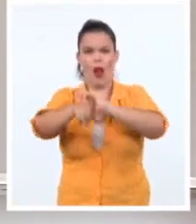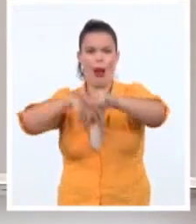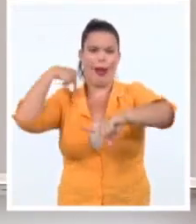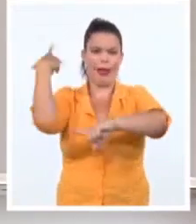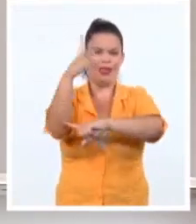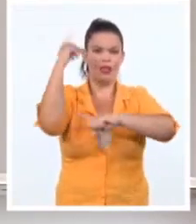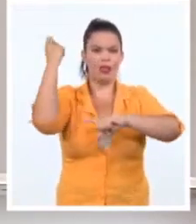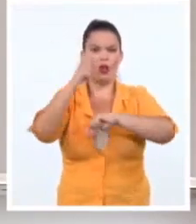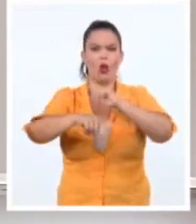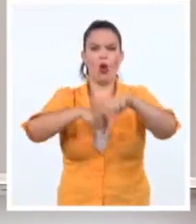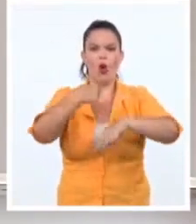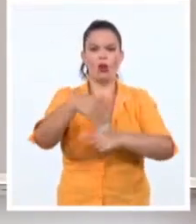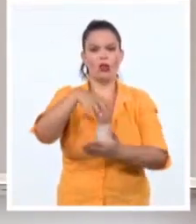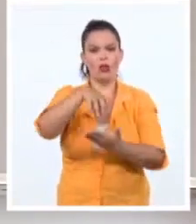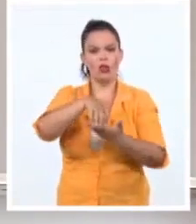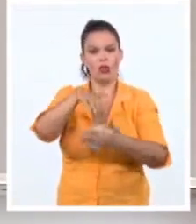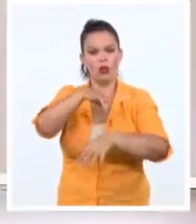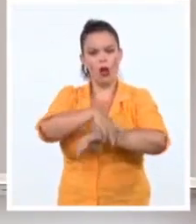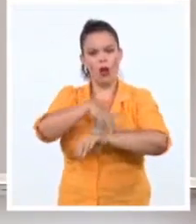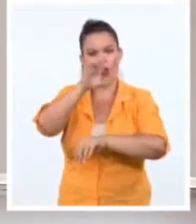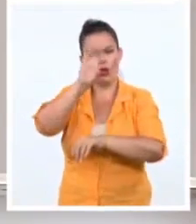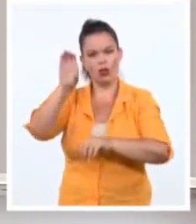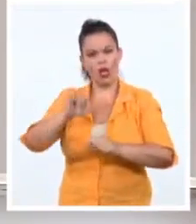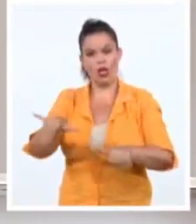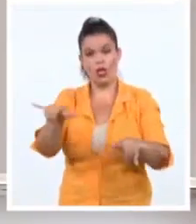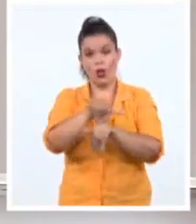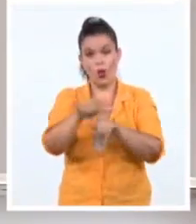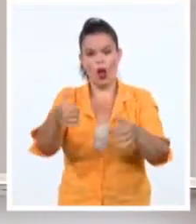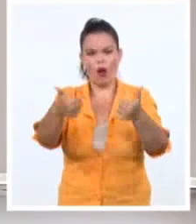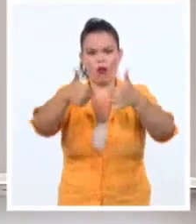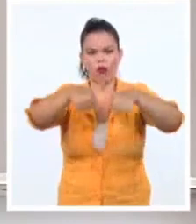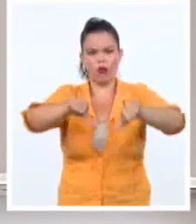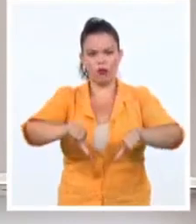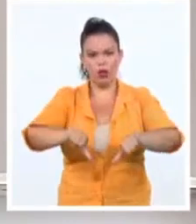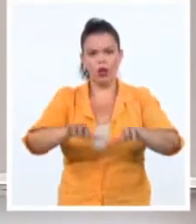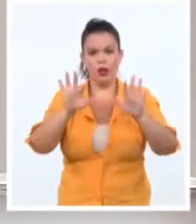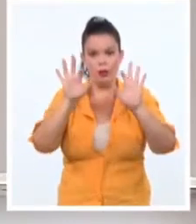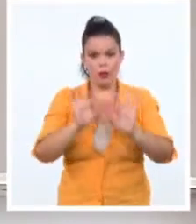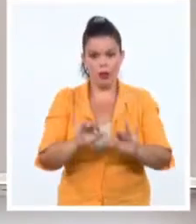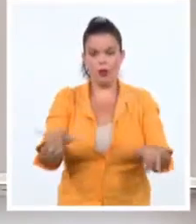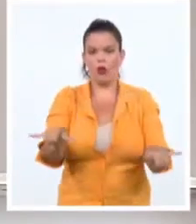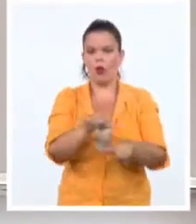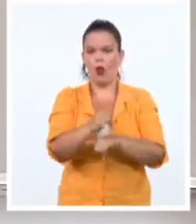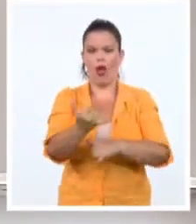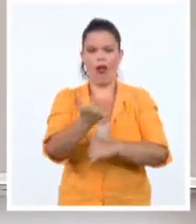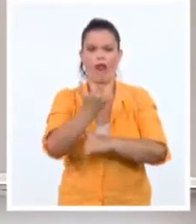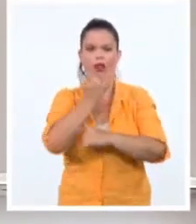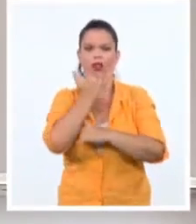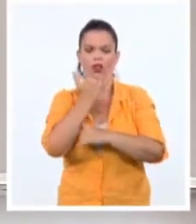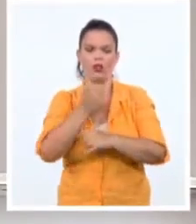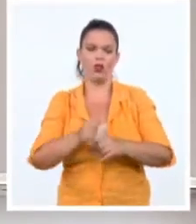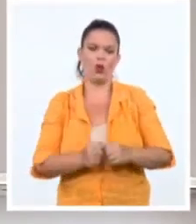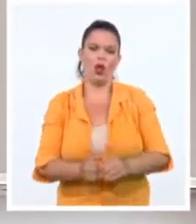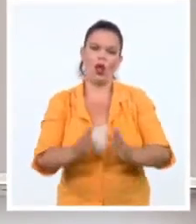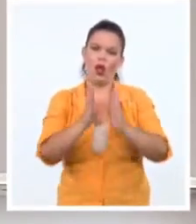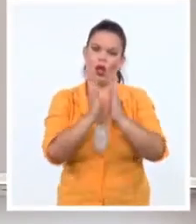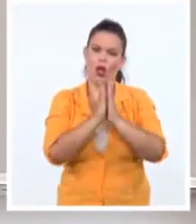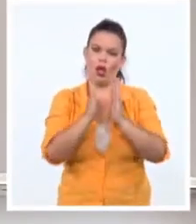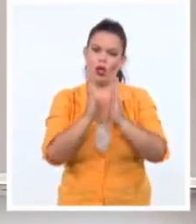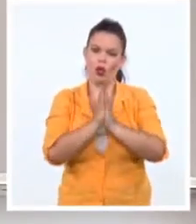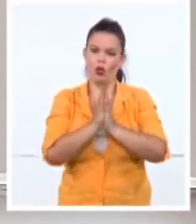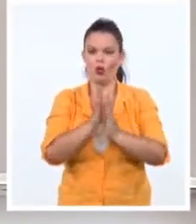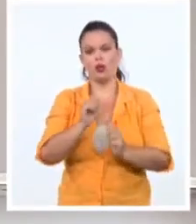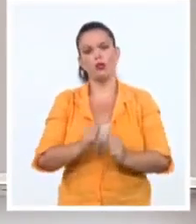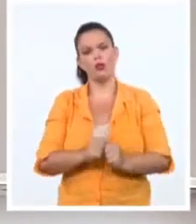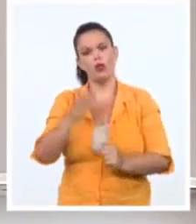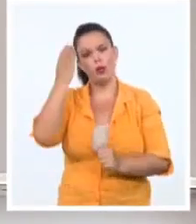la combinación de altos niveles de violencia con símbolos religiosos y patrióticos. El informe,